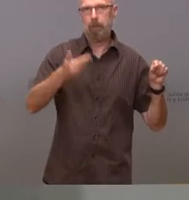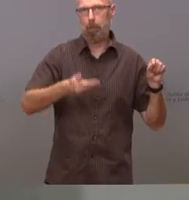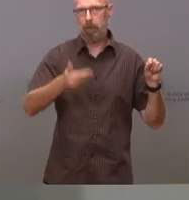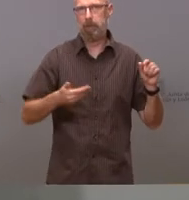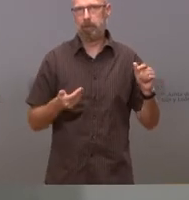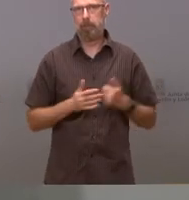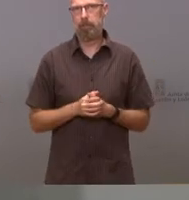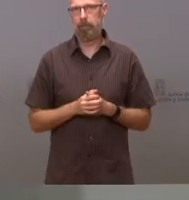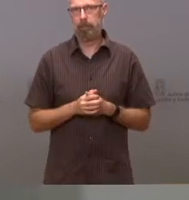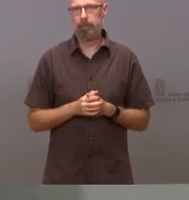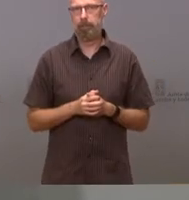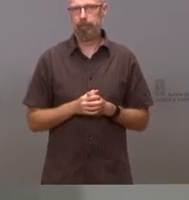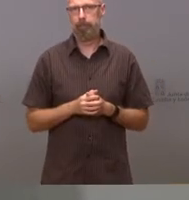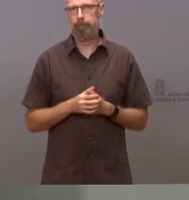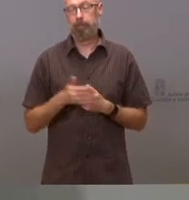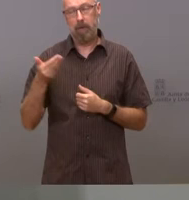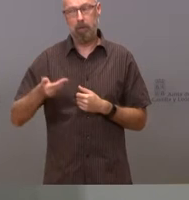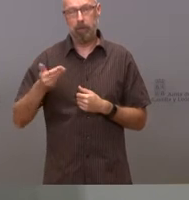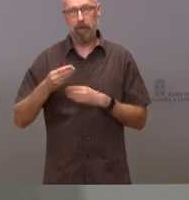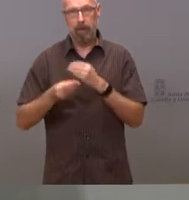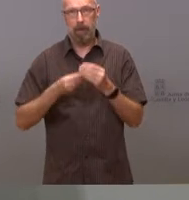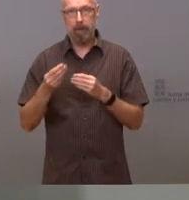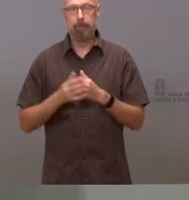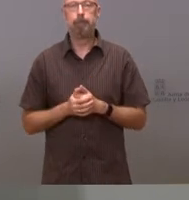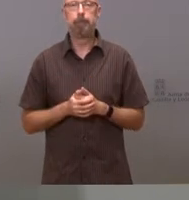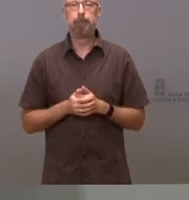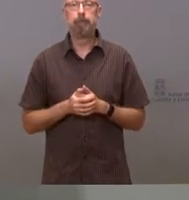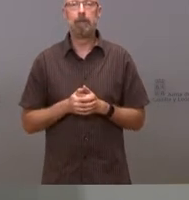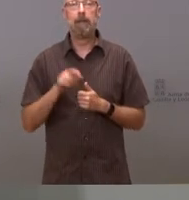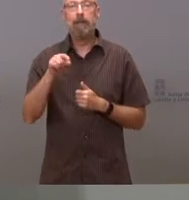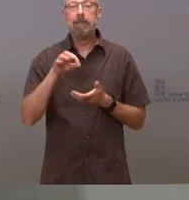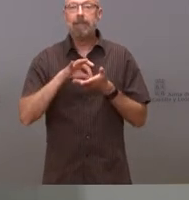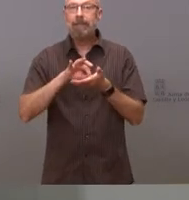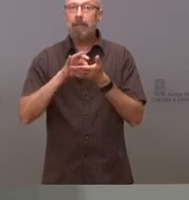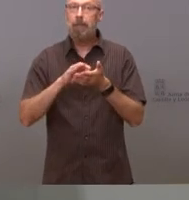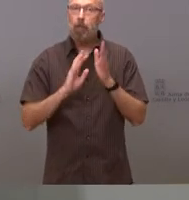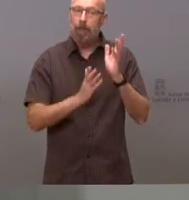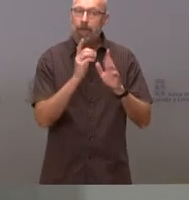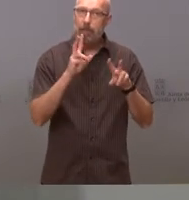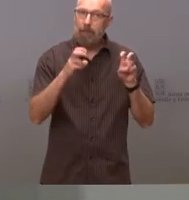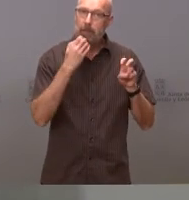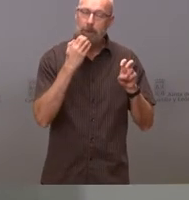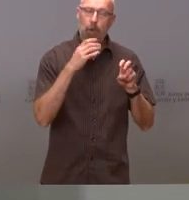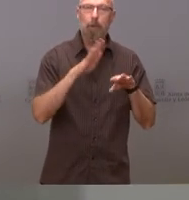solamente por población ni siquiera por población ajustada este es un servicio que se presta a todo el territorio